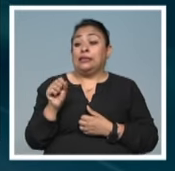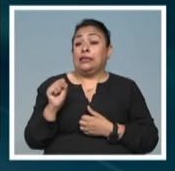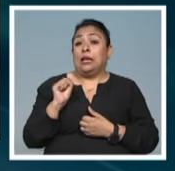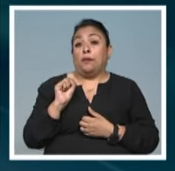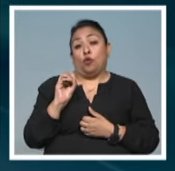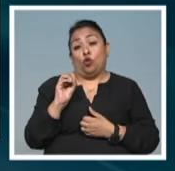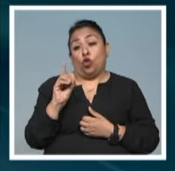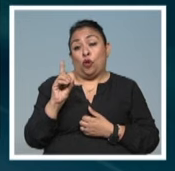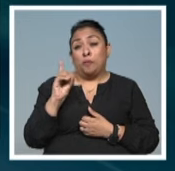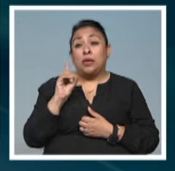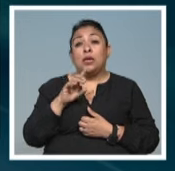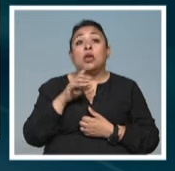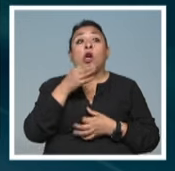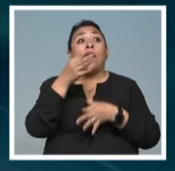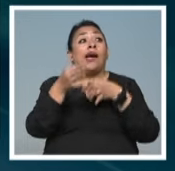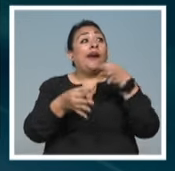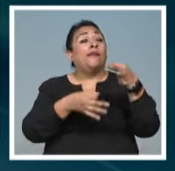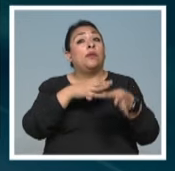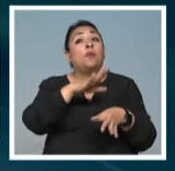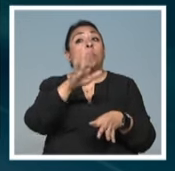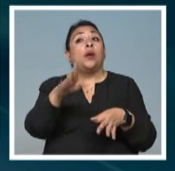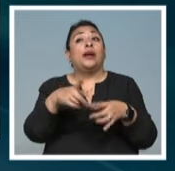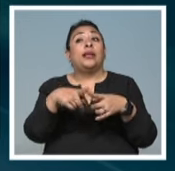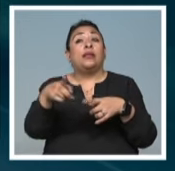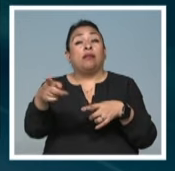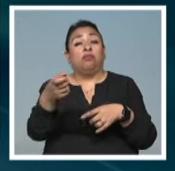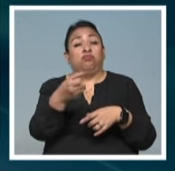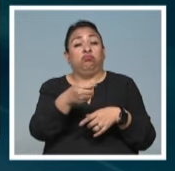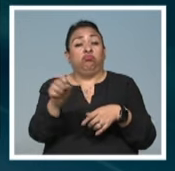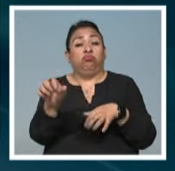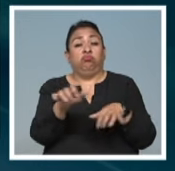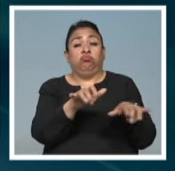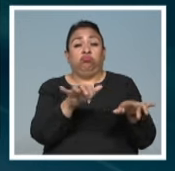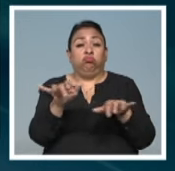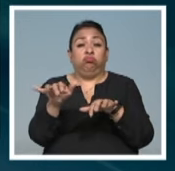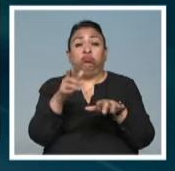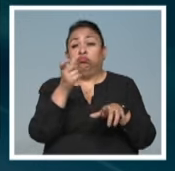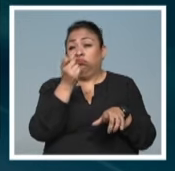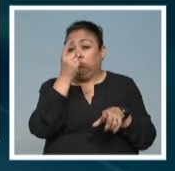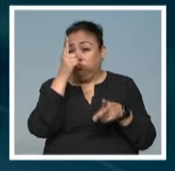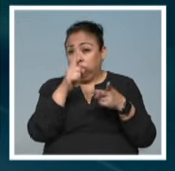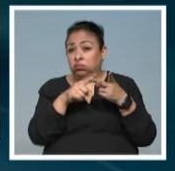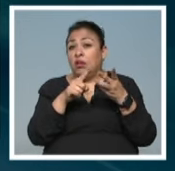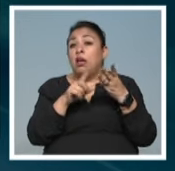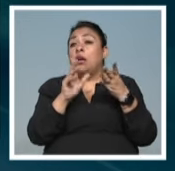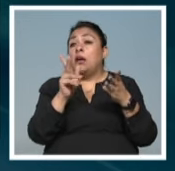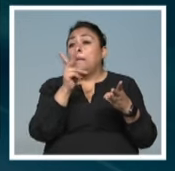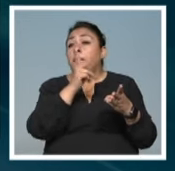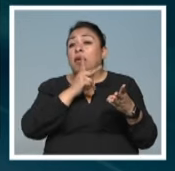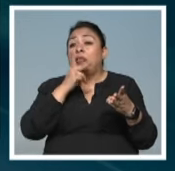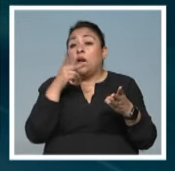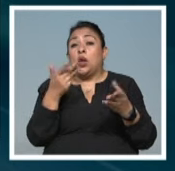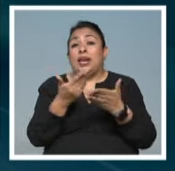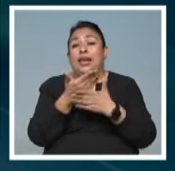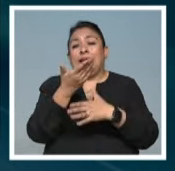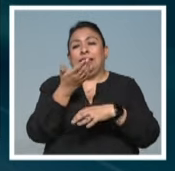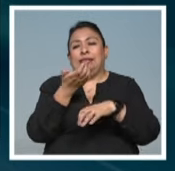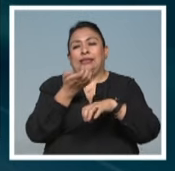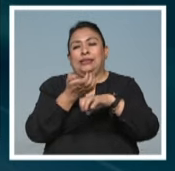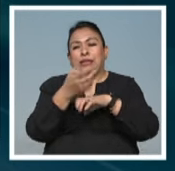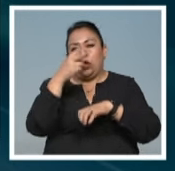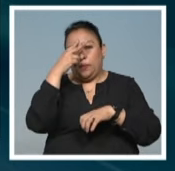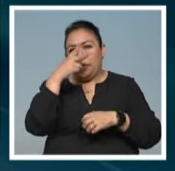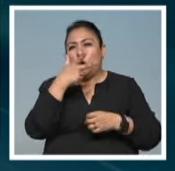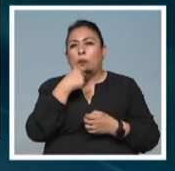semana trascendió la noticia sobre el deceso del eminente organista, compositor y pedagogo mexiquense Víctor